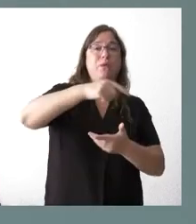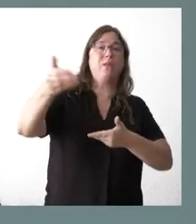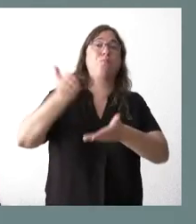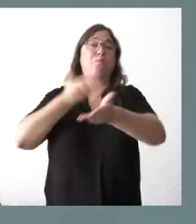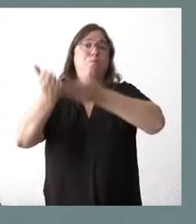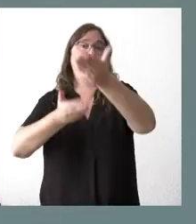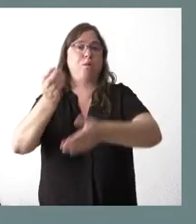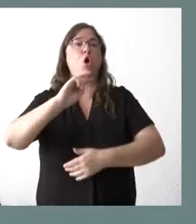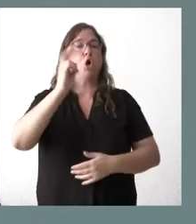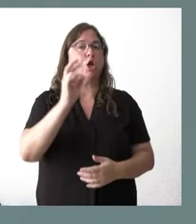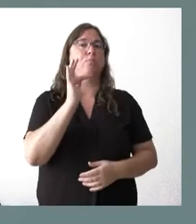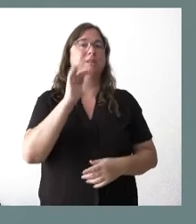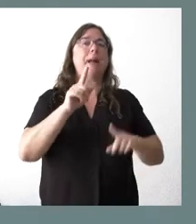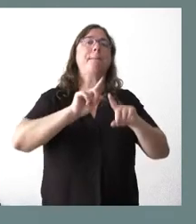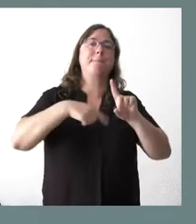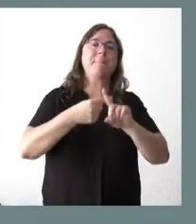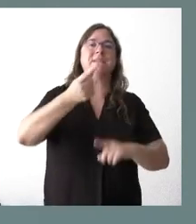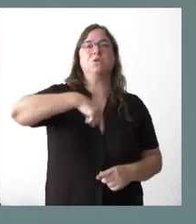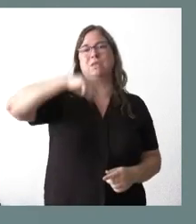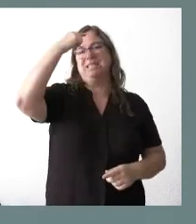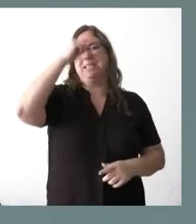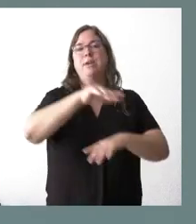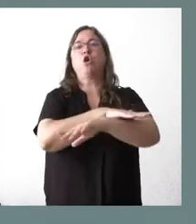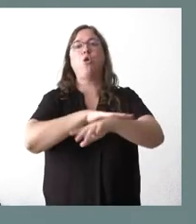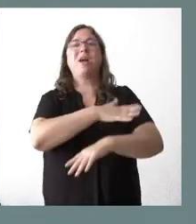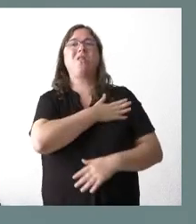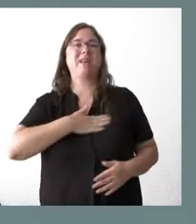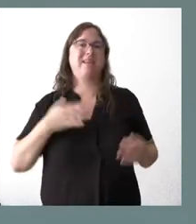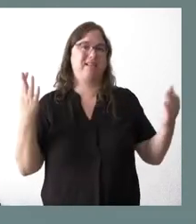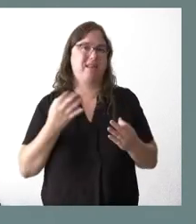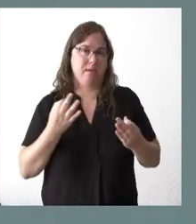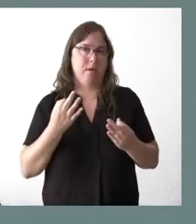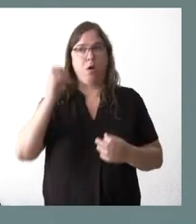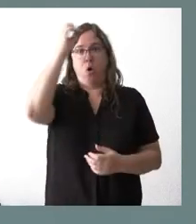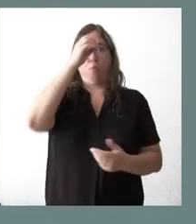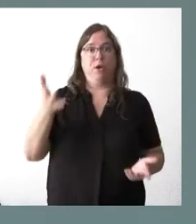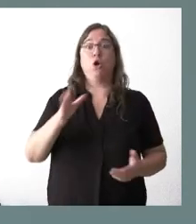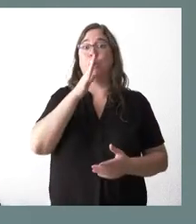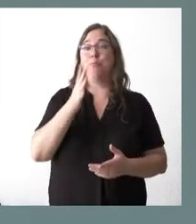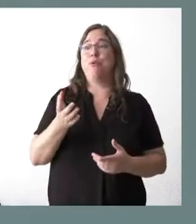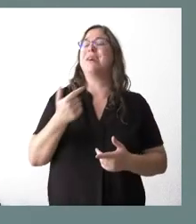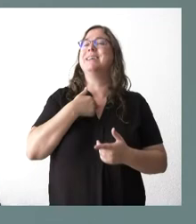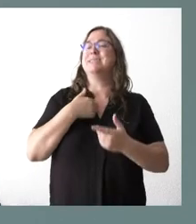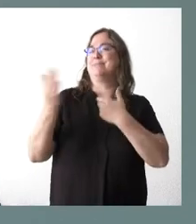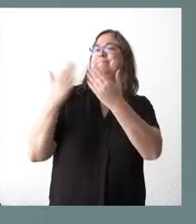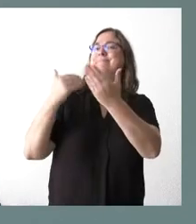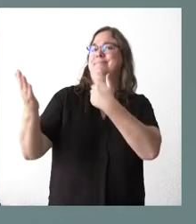plantearan nuestras propuestas al Gobierno, sino que supiéramos también qué es lo que el Gobierno quiere hacer para opinar sobre el mismo. Porque la participación no pasa solo